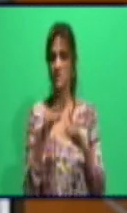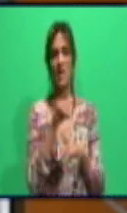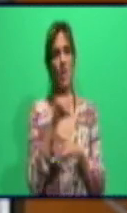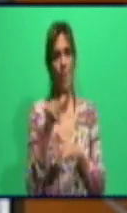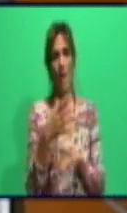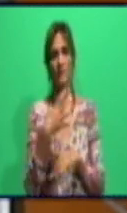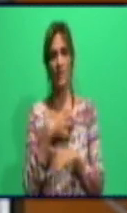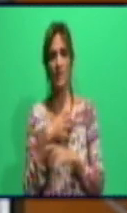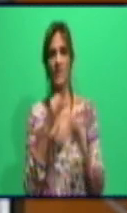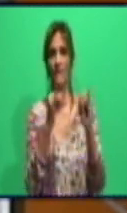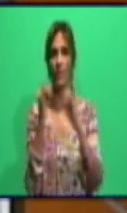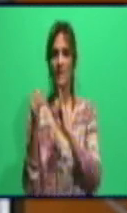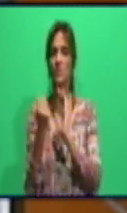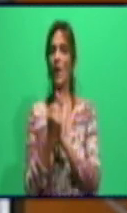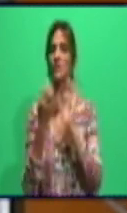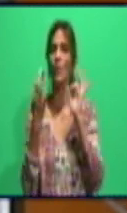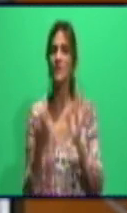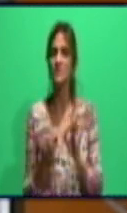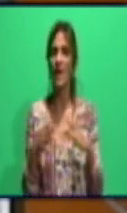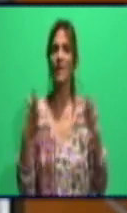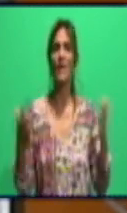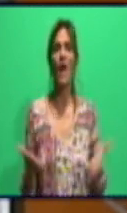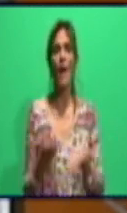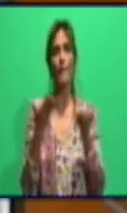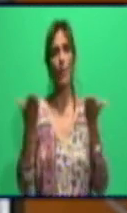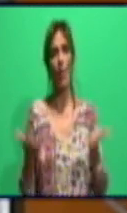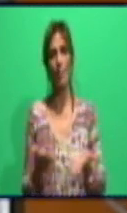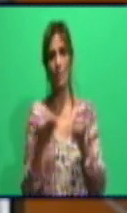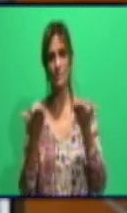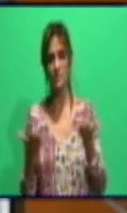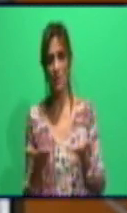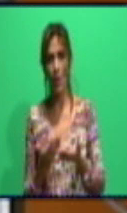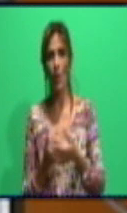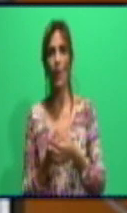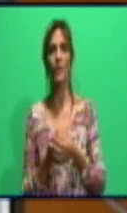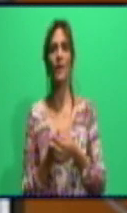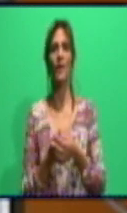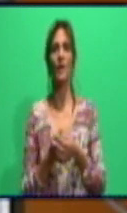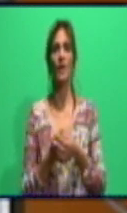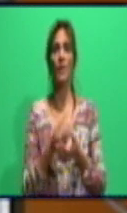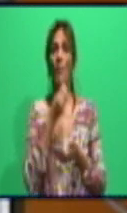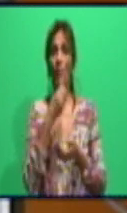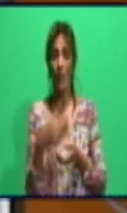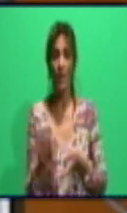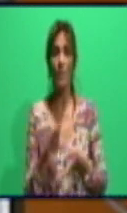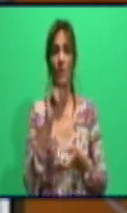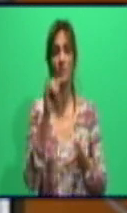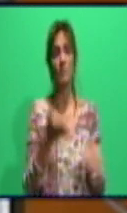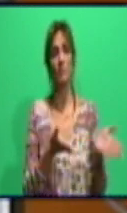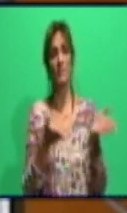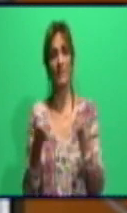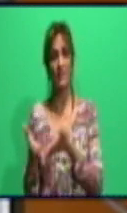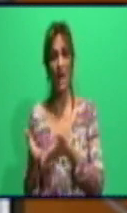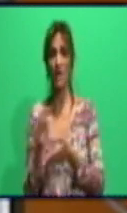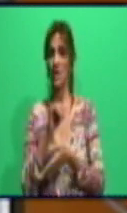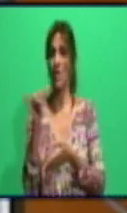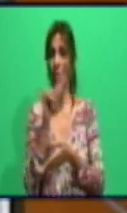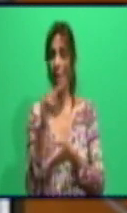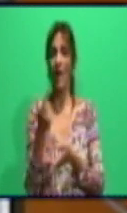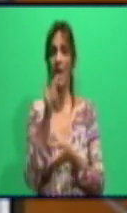pueden aclarar dudas sobre los servicios, invitar a todo el que tenga posibilidad de hacer uso del comercio electrónico